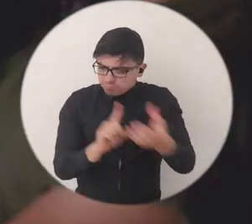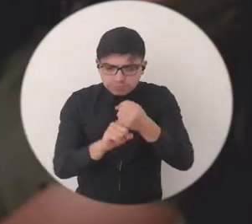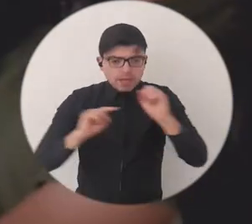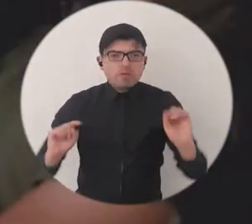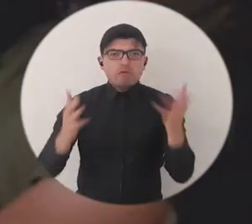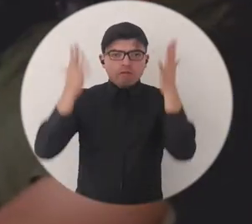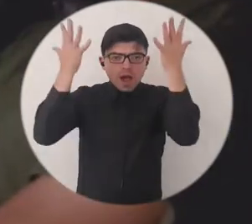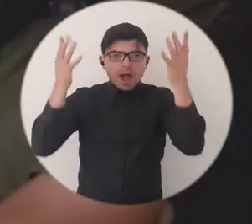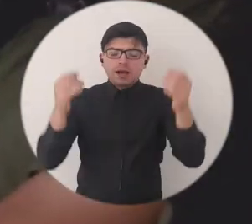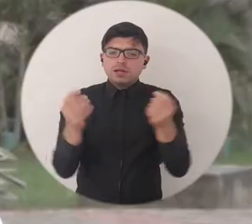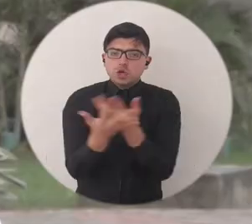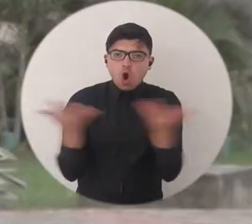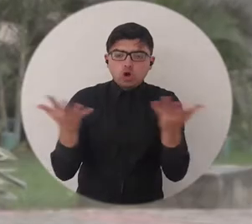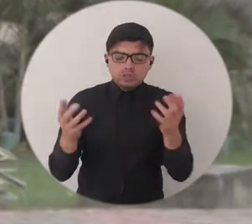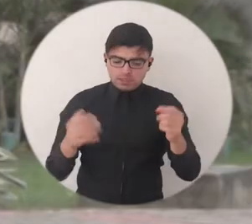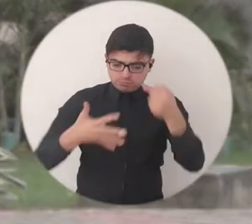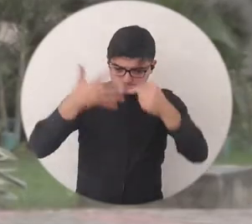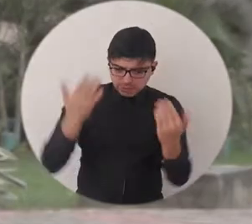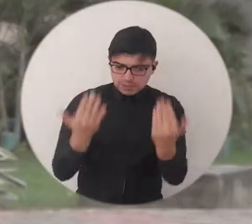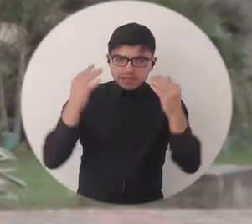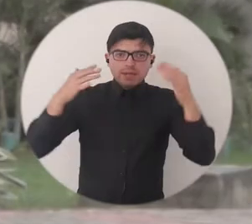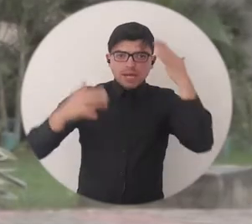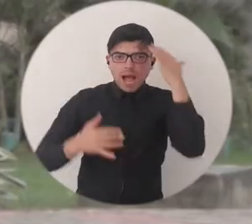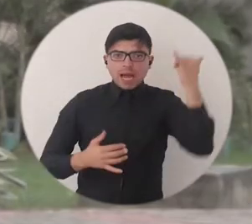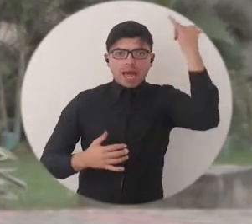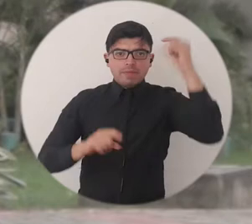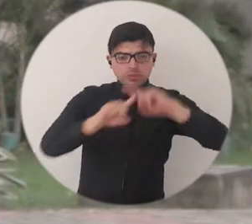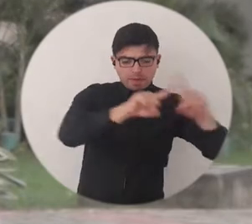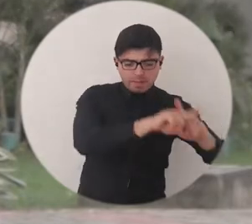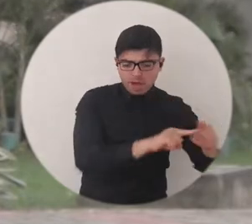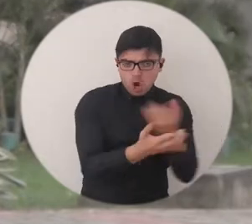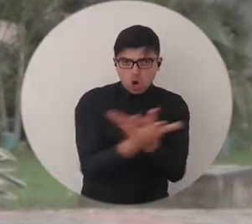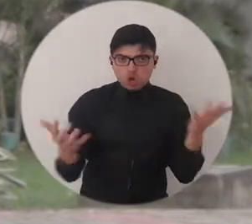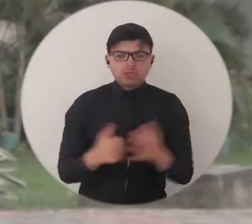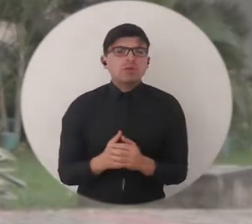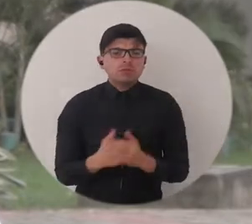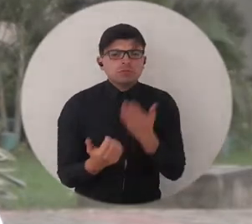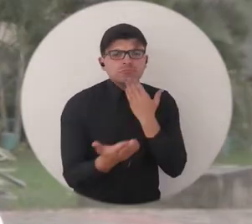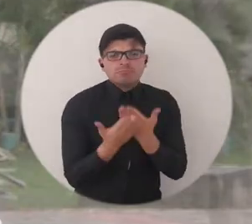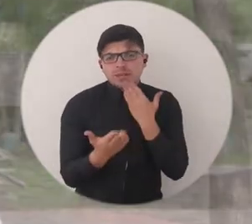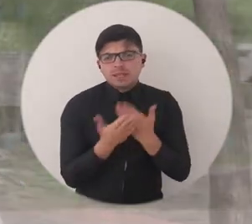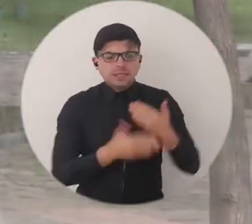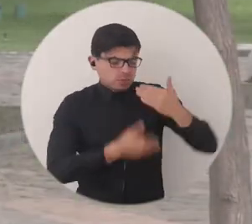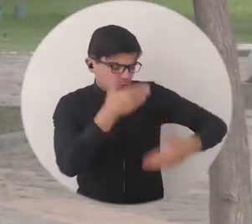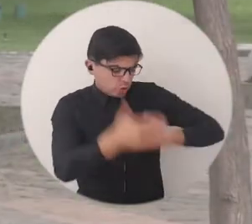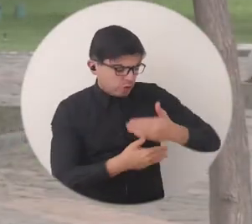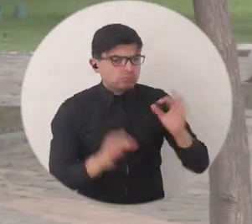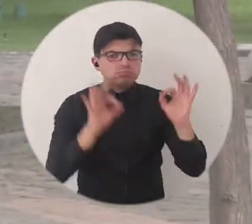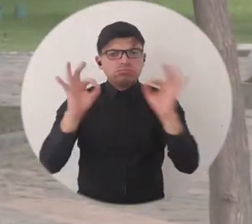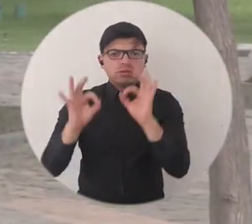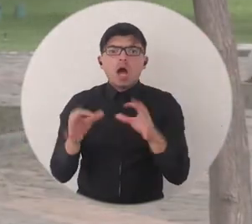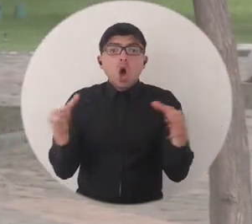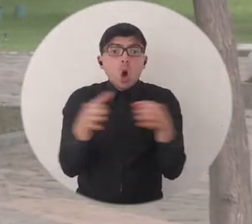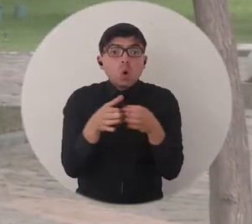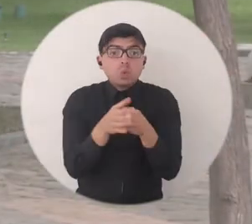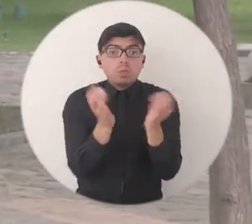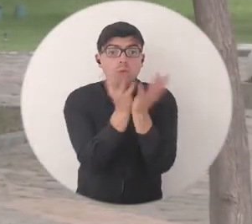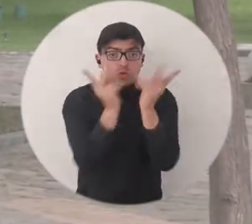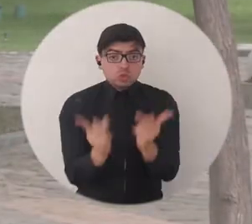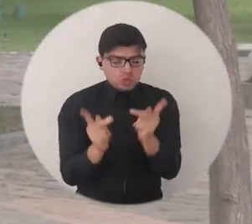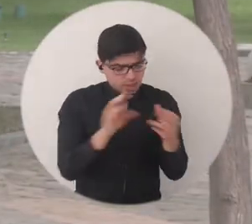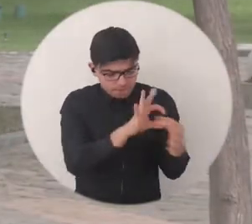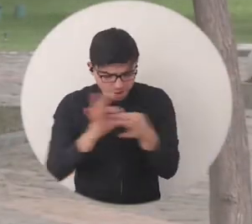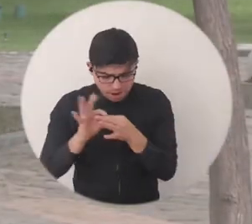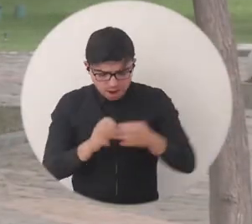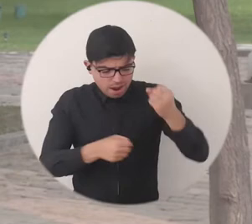festivales, entre otras cosas. Estamos muy agradecidos por todo el proceso que se ha recorrido porque un grupo de estudiantes de verdad se ha unido y ha